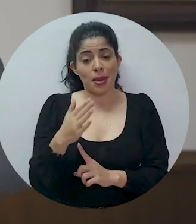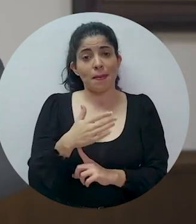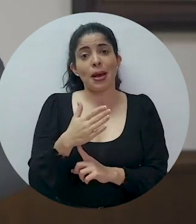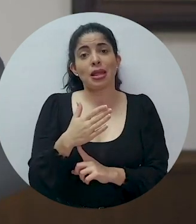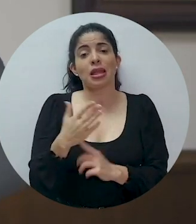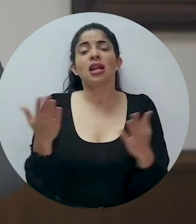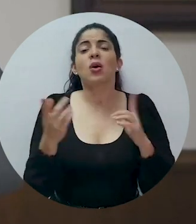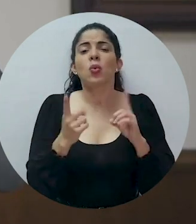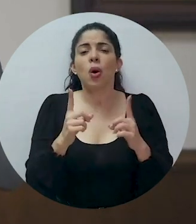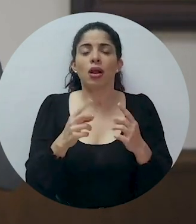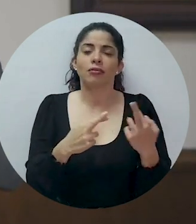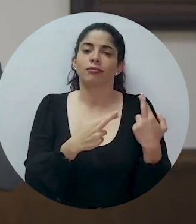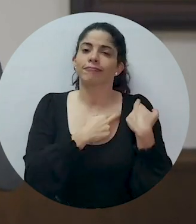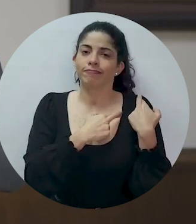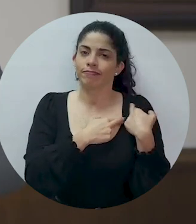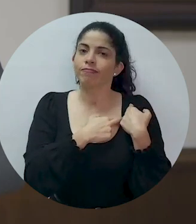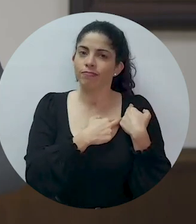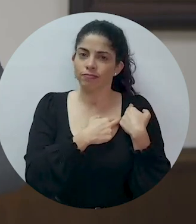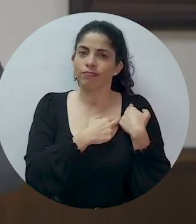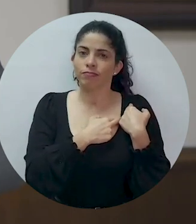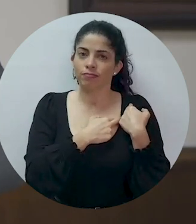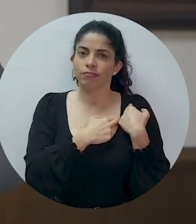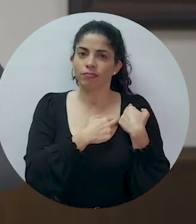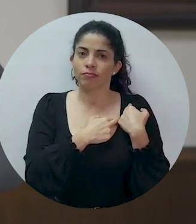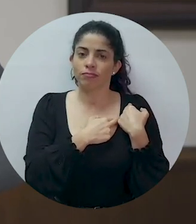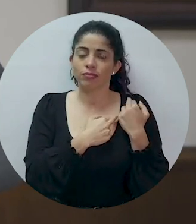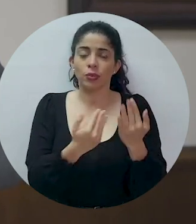Mi bandera es la responsabilidad.